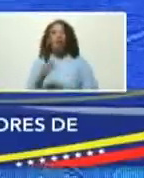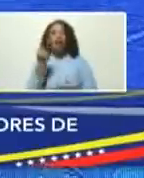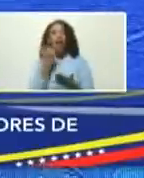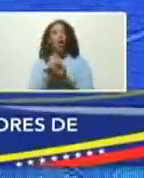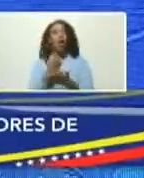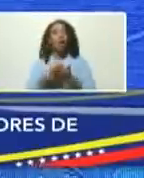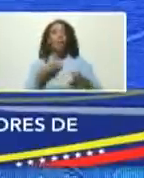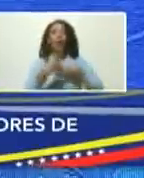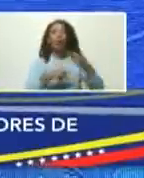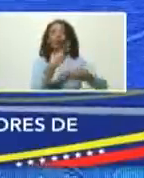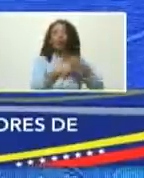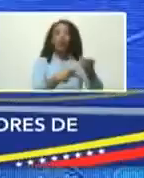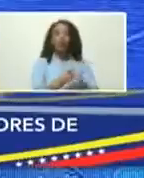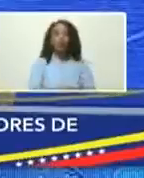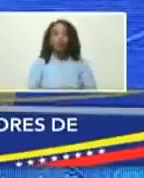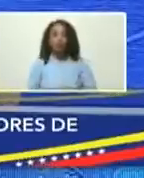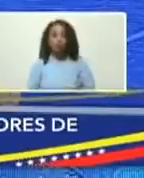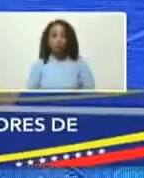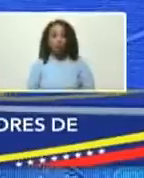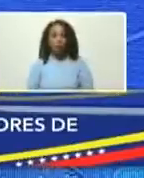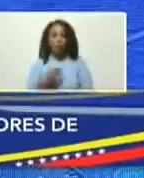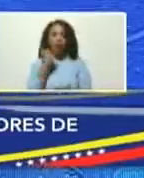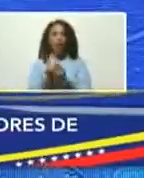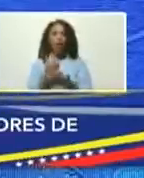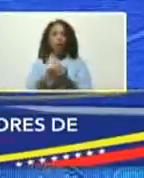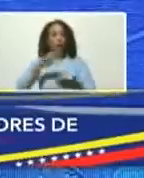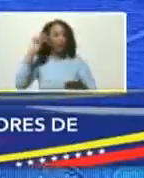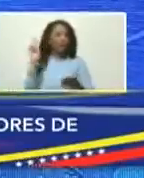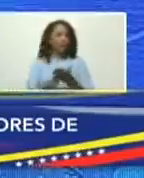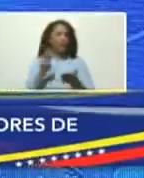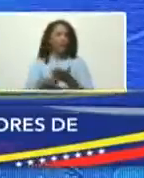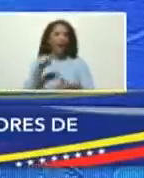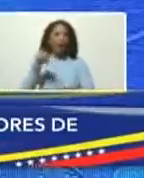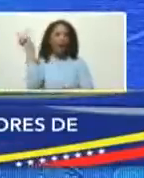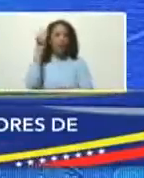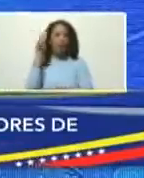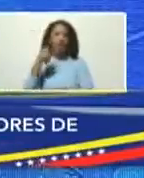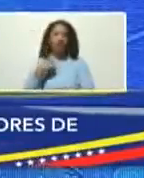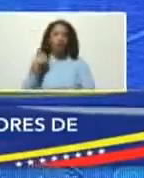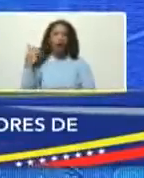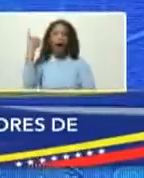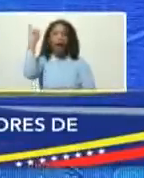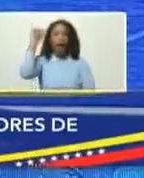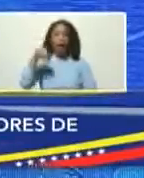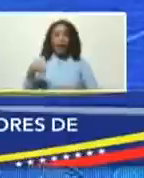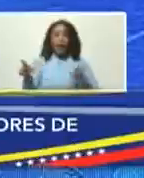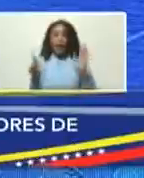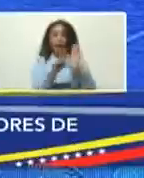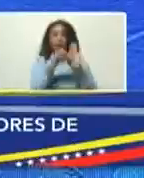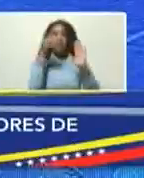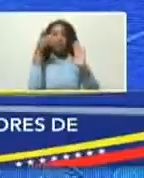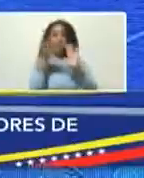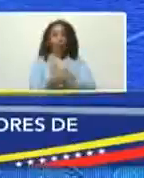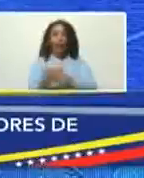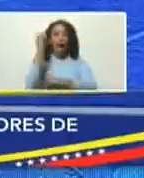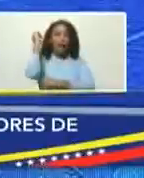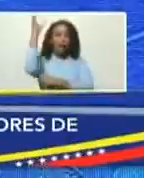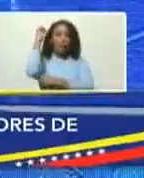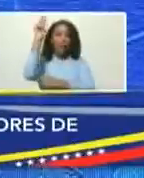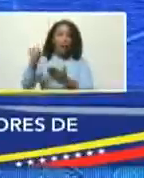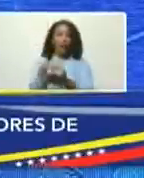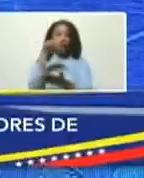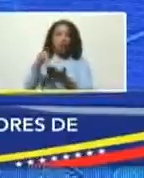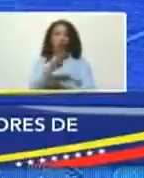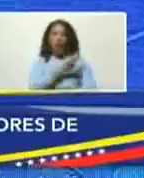productiva, de la economía real de Venezuela. Aquí tengo la ley Asamblea Nacional de la